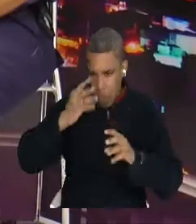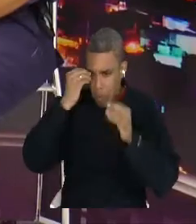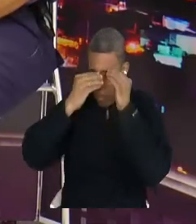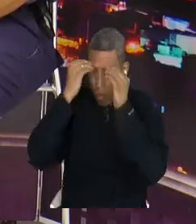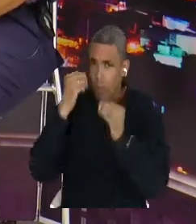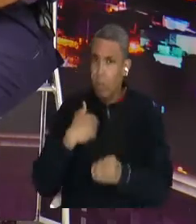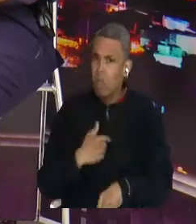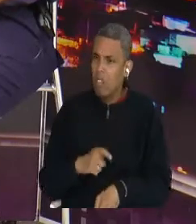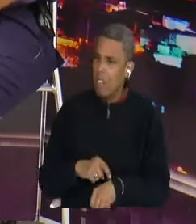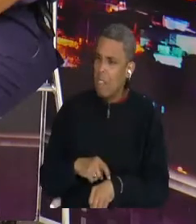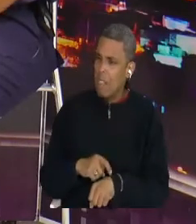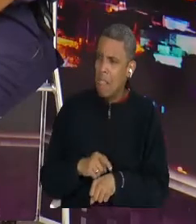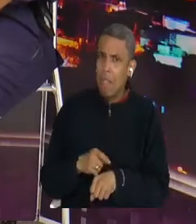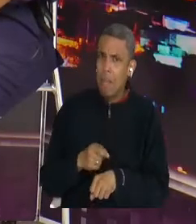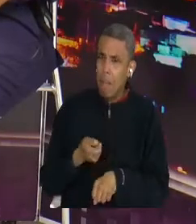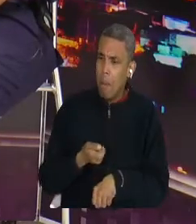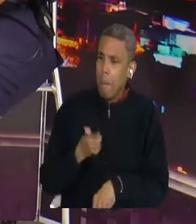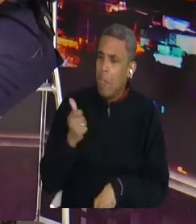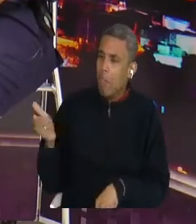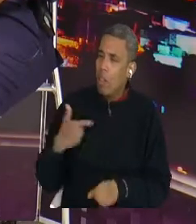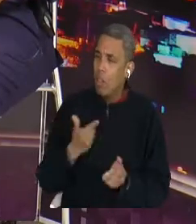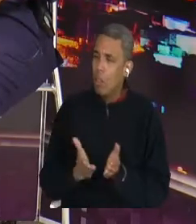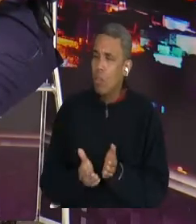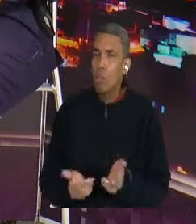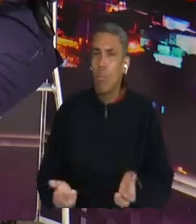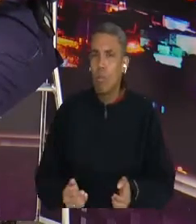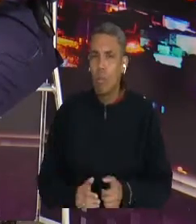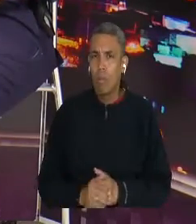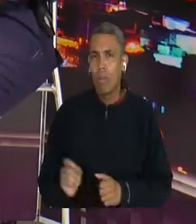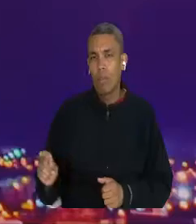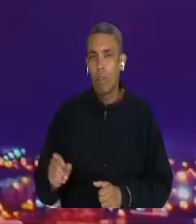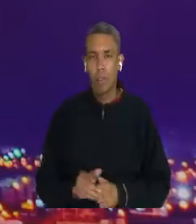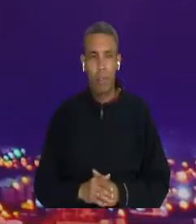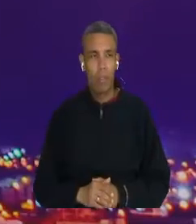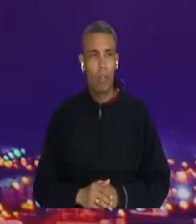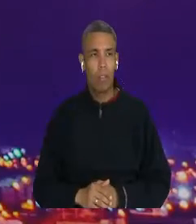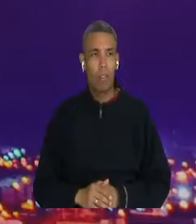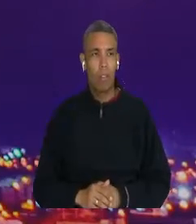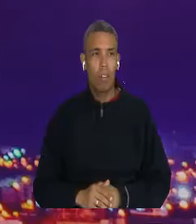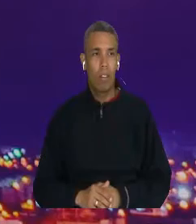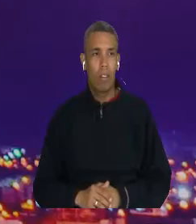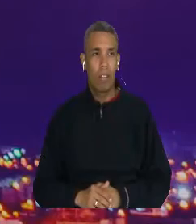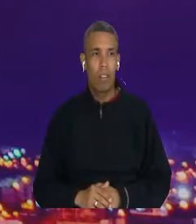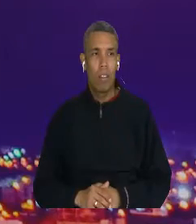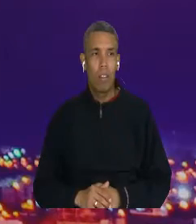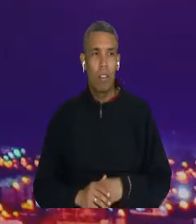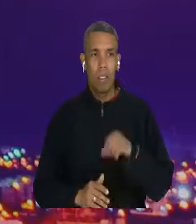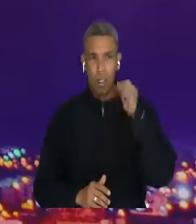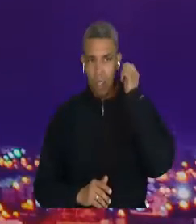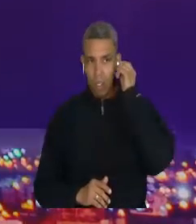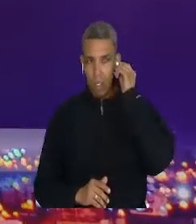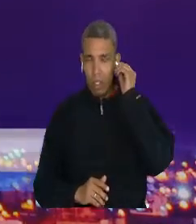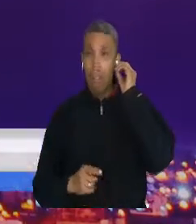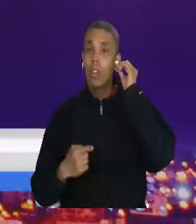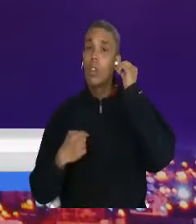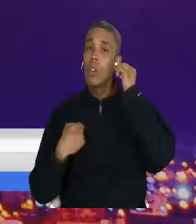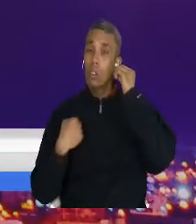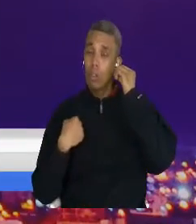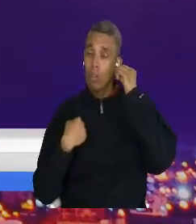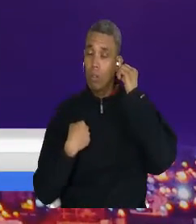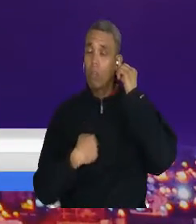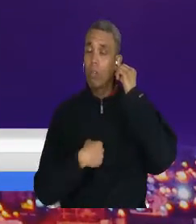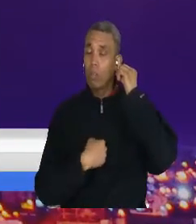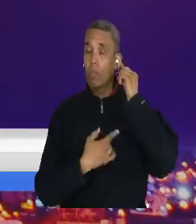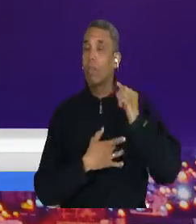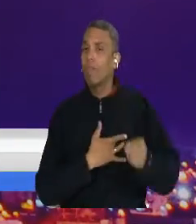tiempo, pues, consolidado. Más allá de los estudios, Pedro, quiero resaltar el hecho de sentirme barranqueño, de